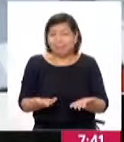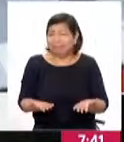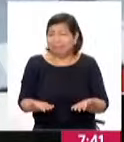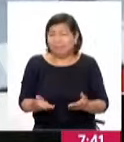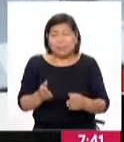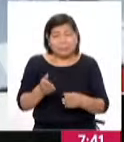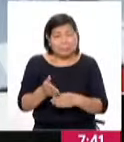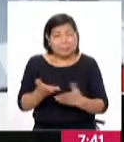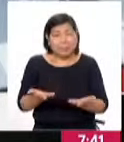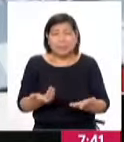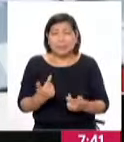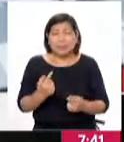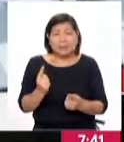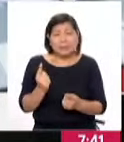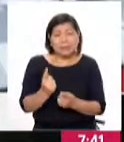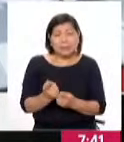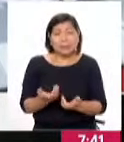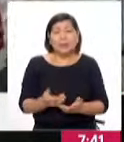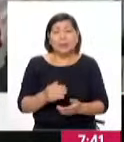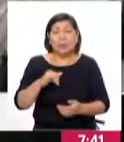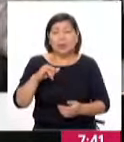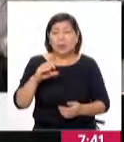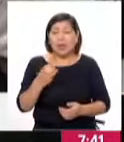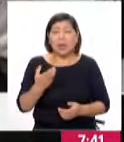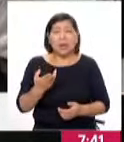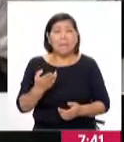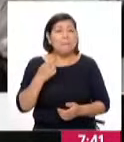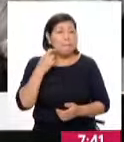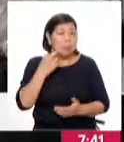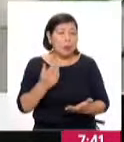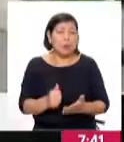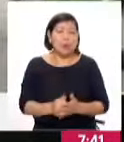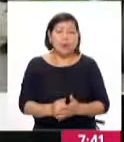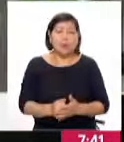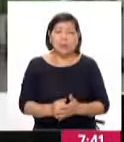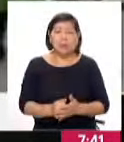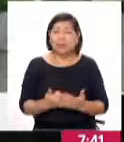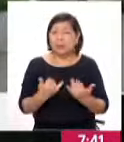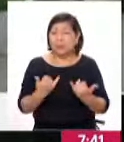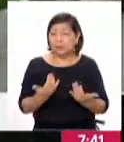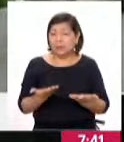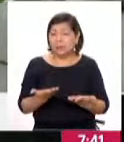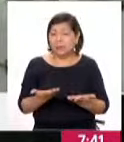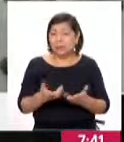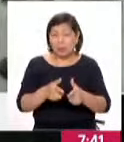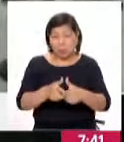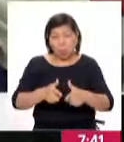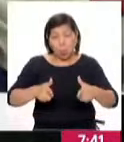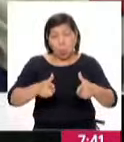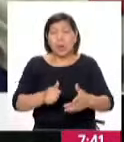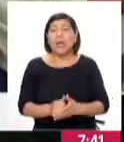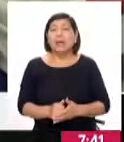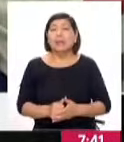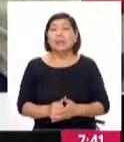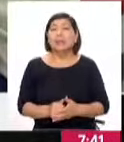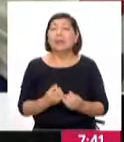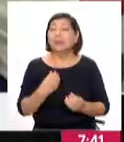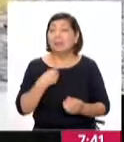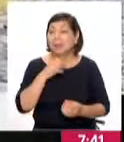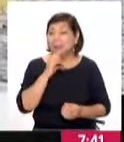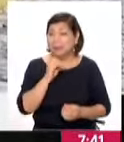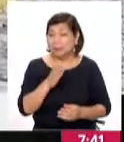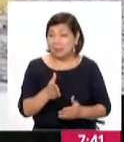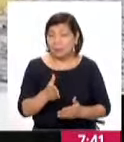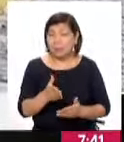concurrir hacia las ciudades de Juliaca y Puno y puedan conglomerar esas ciudades. Como les voy a decir,